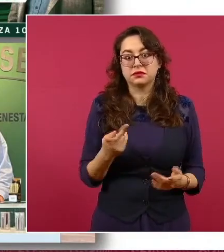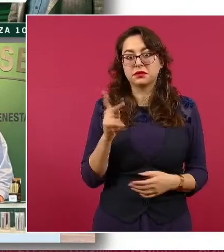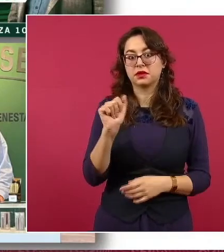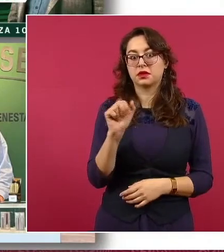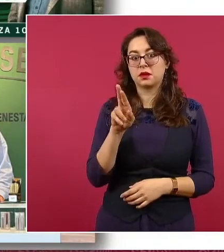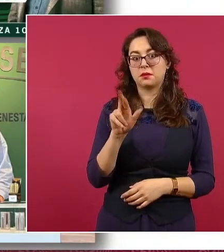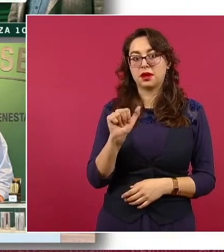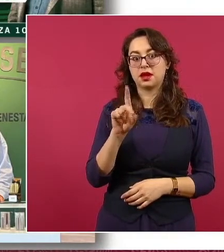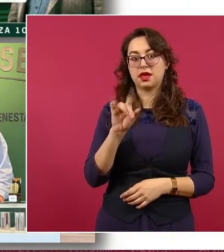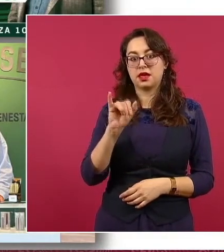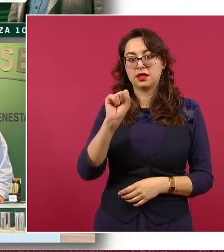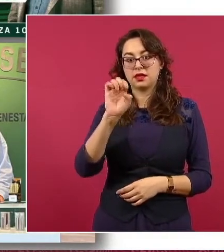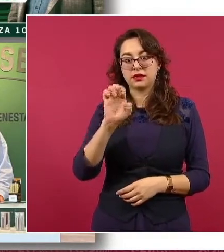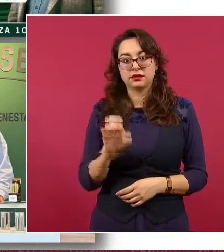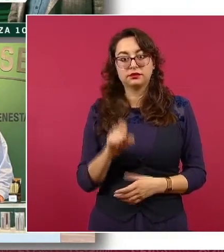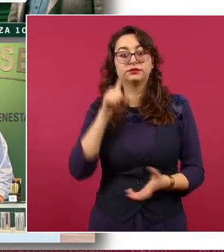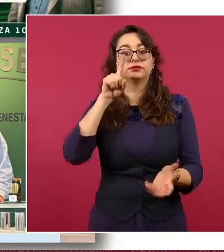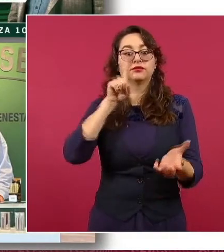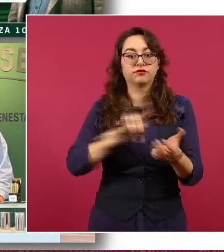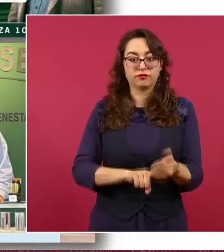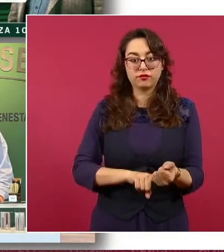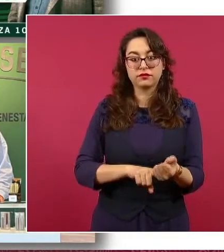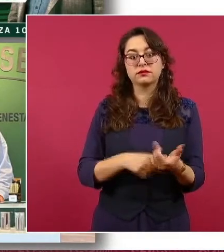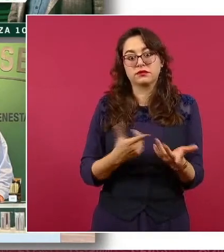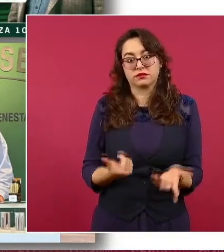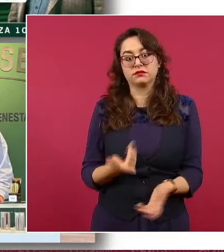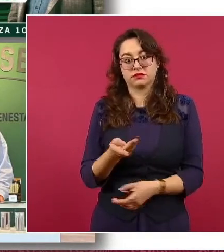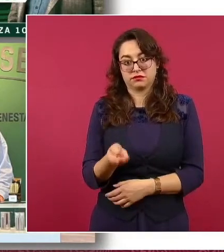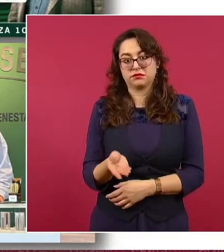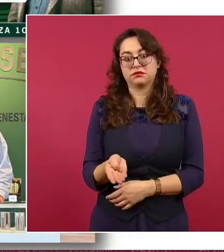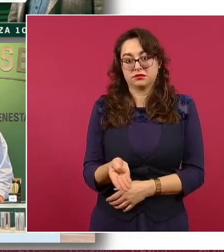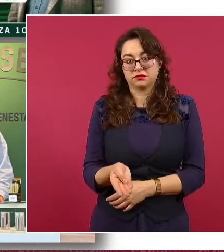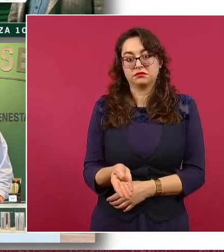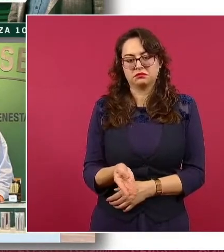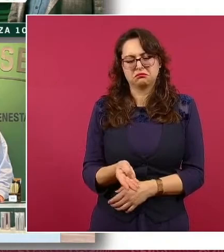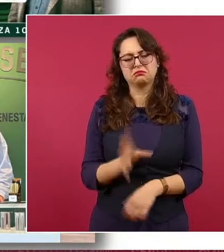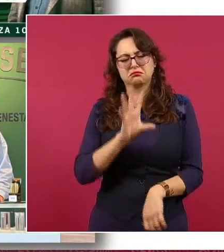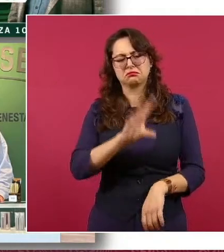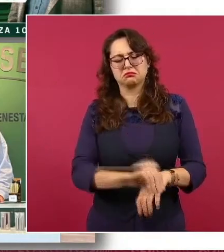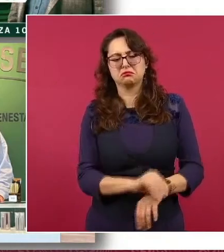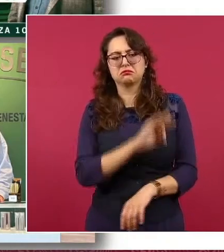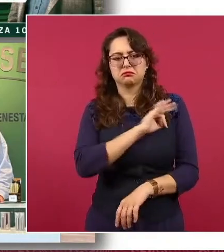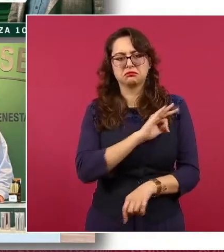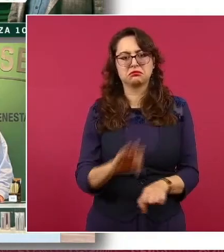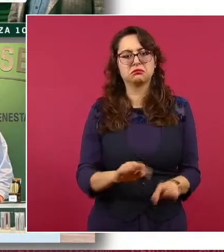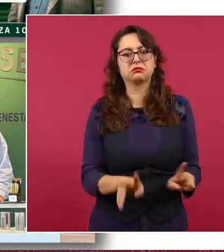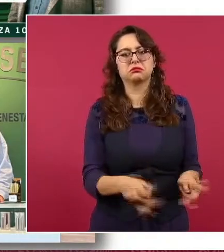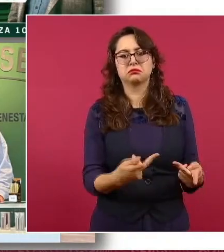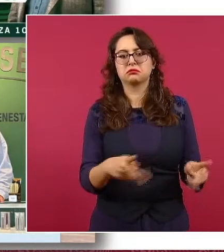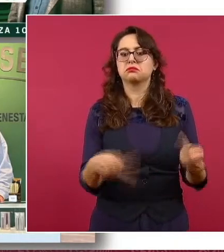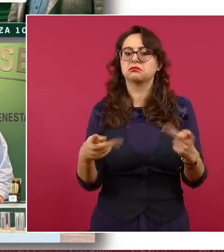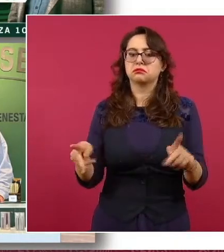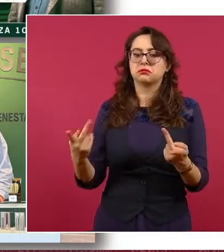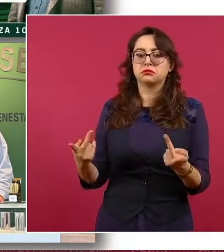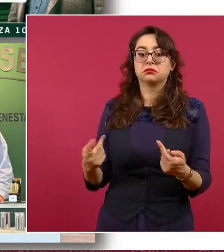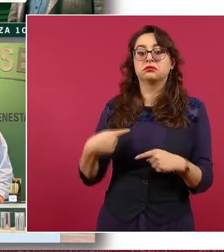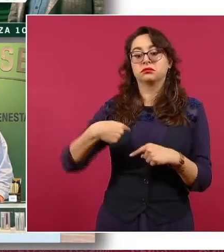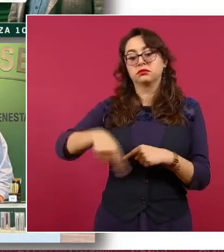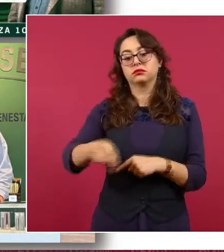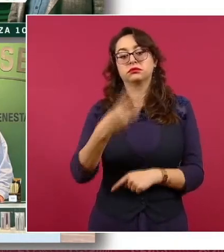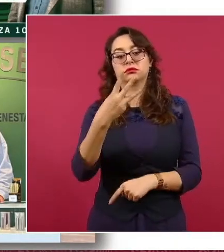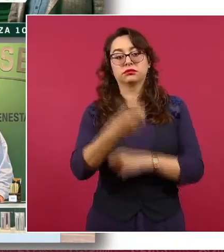comercializa productos legales derivados de la marihuana y que busca establecer en tres años